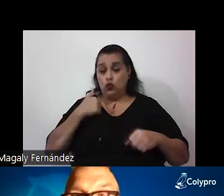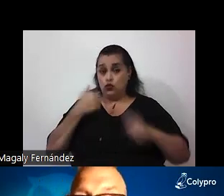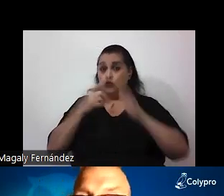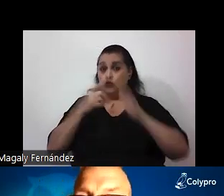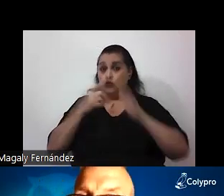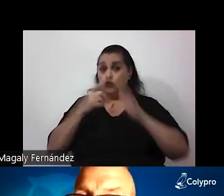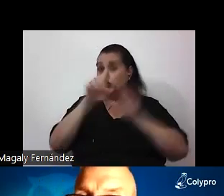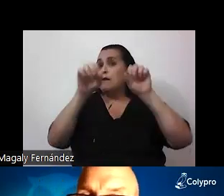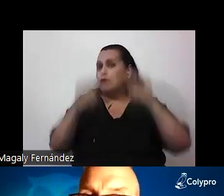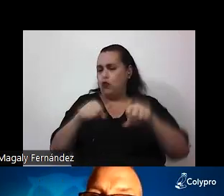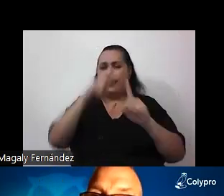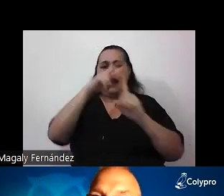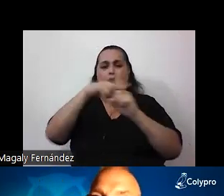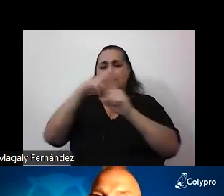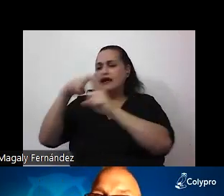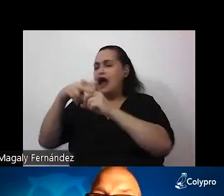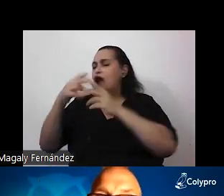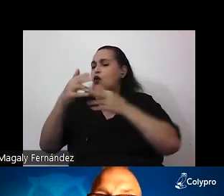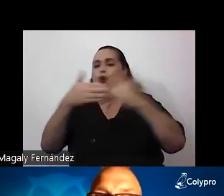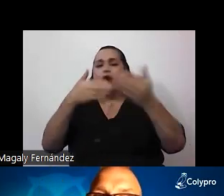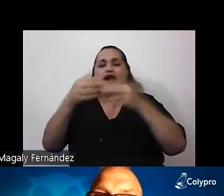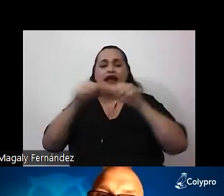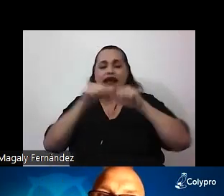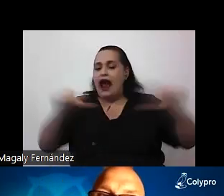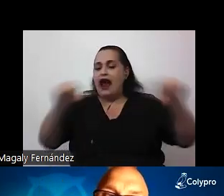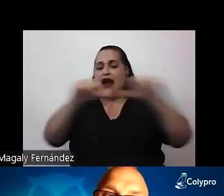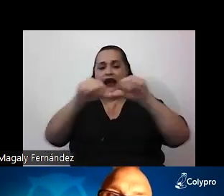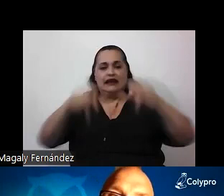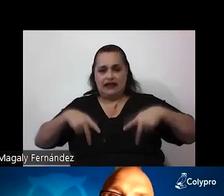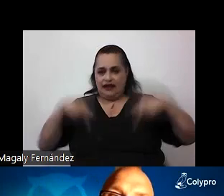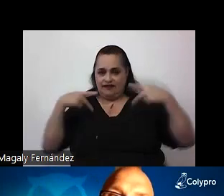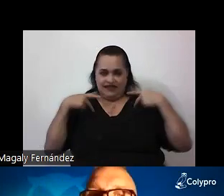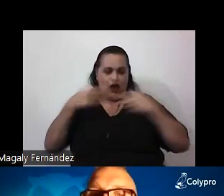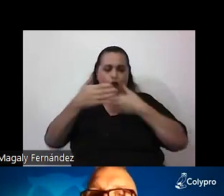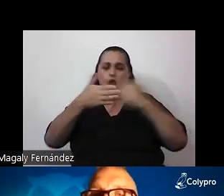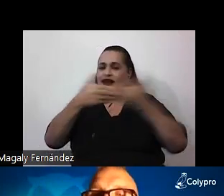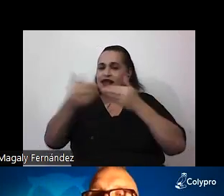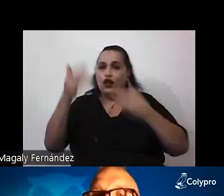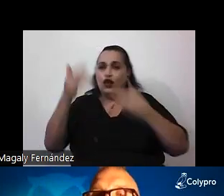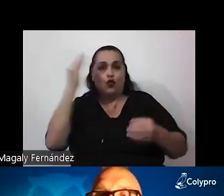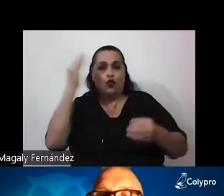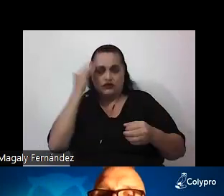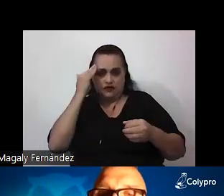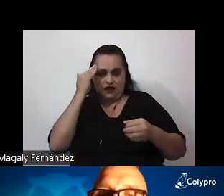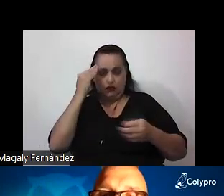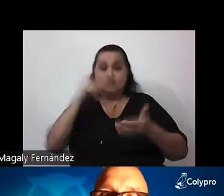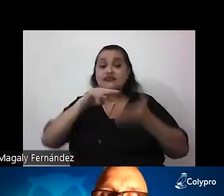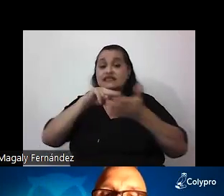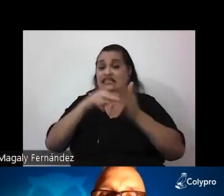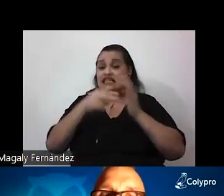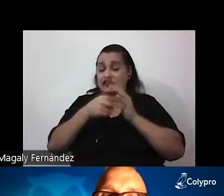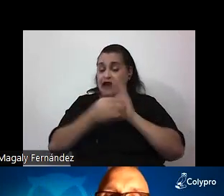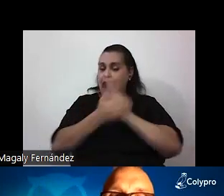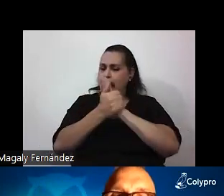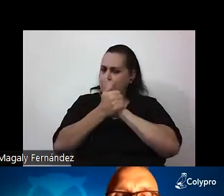aplicar a cualquier ámbito de la vida o a cualquier dominio de conocimiento. Es decir, es una destreza o una